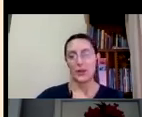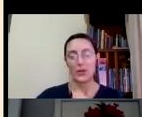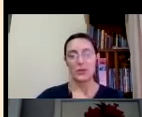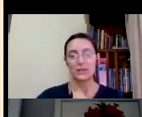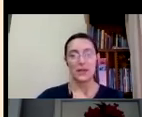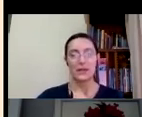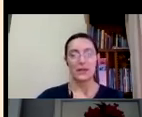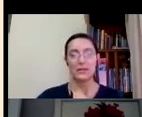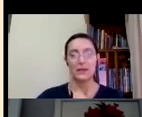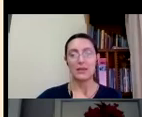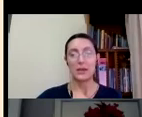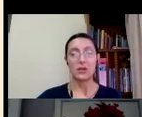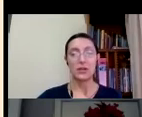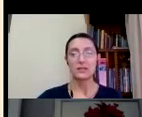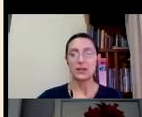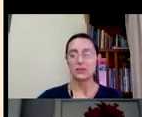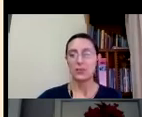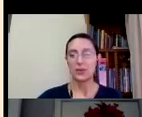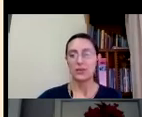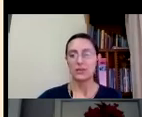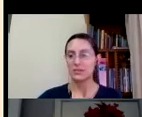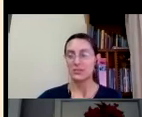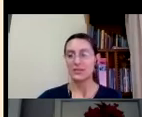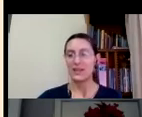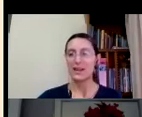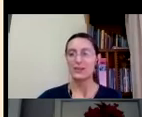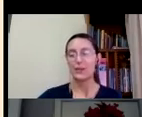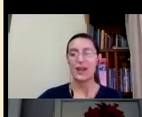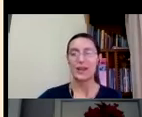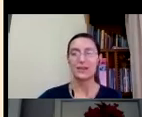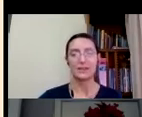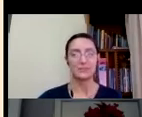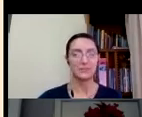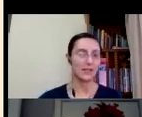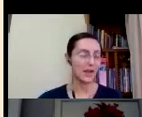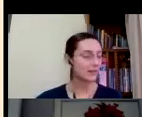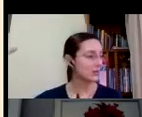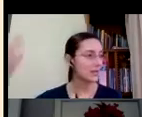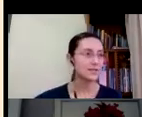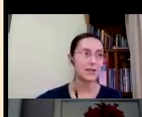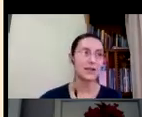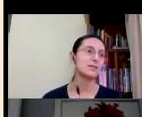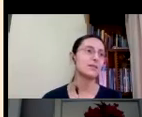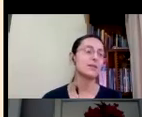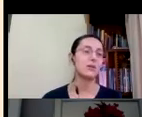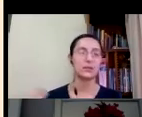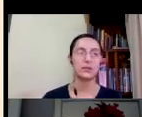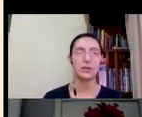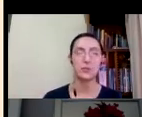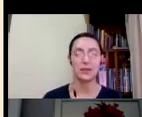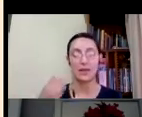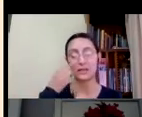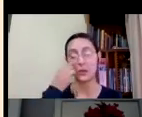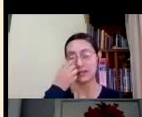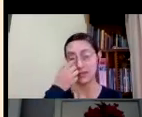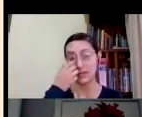bueno hay una serie de valores que los puedes investigar y googlear y sacarte una lista grande o hacer una